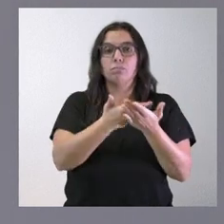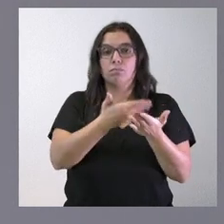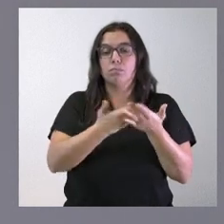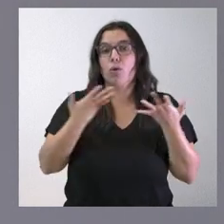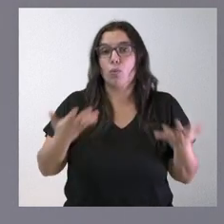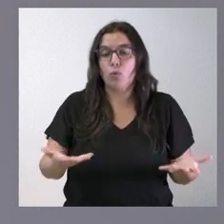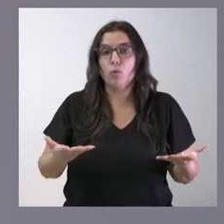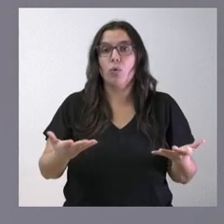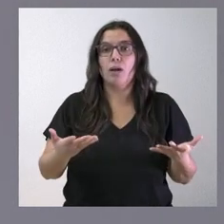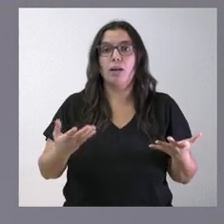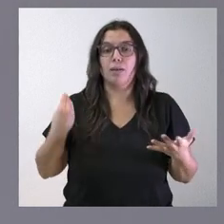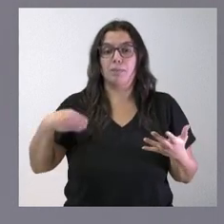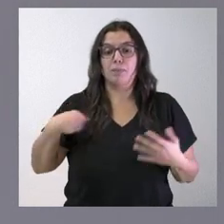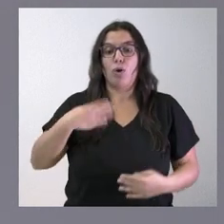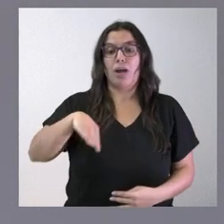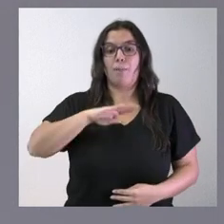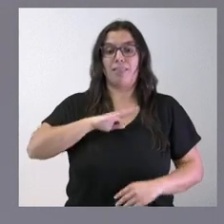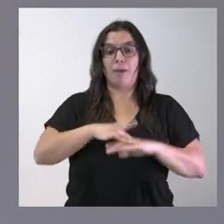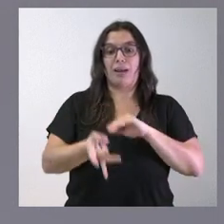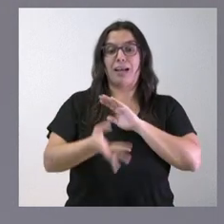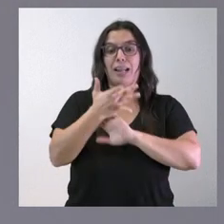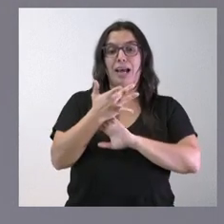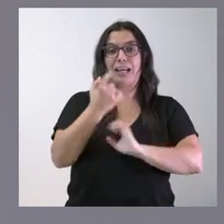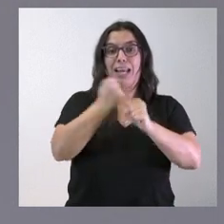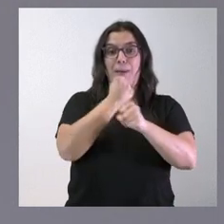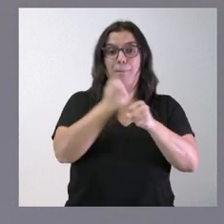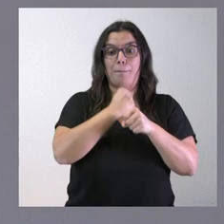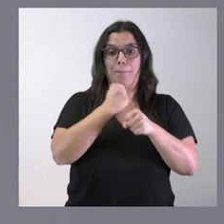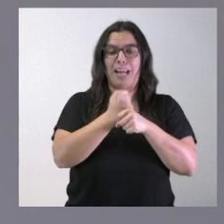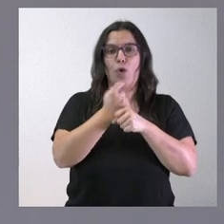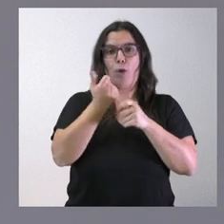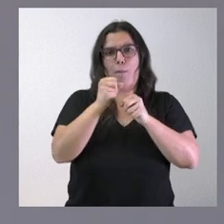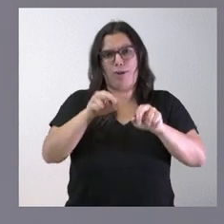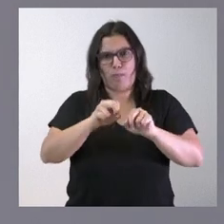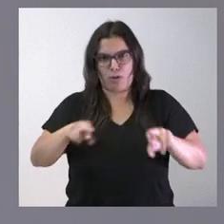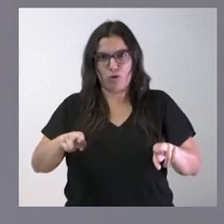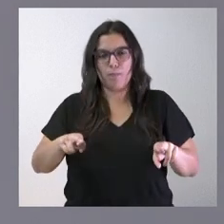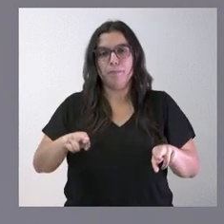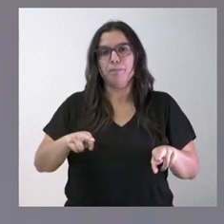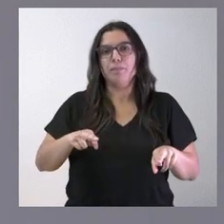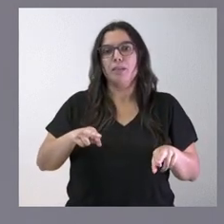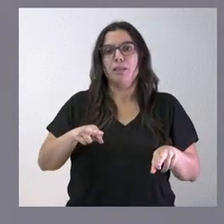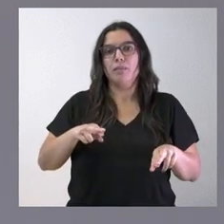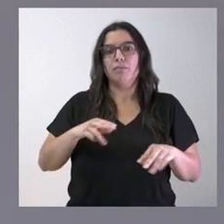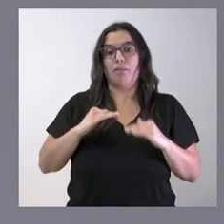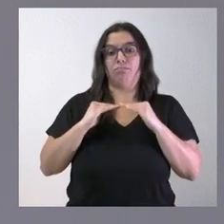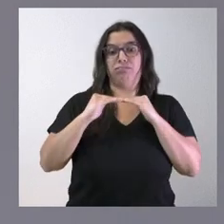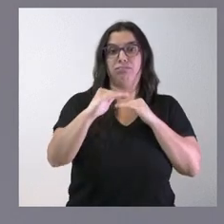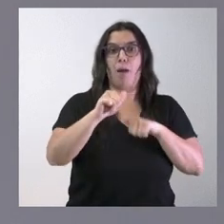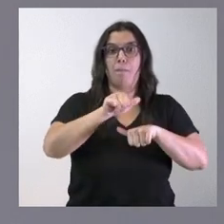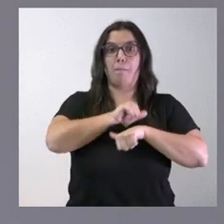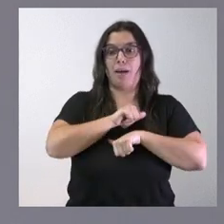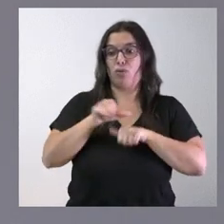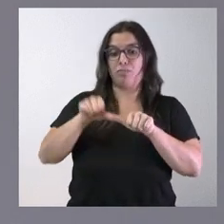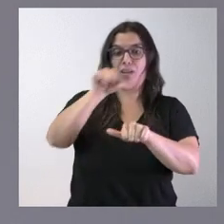en el ritmo de capacidad de creación de empleo y de sostenimiento de los niveles de paro que habíamos tenido en los